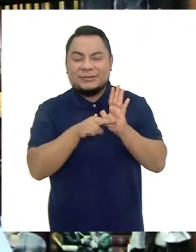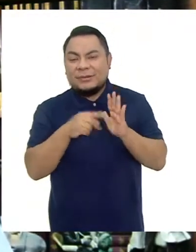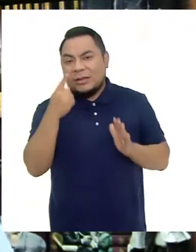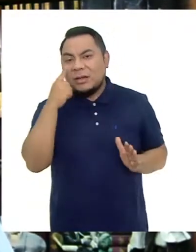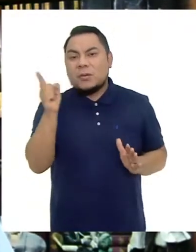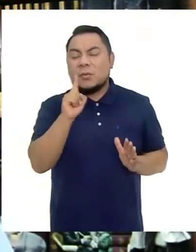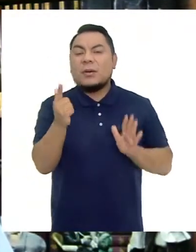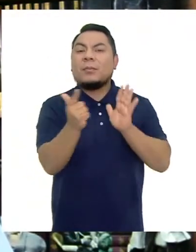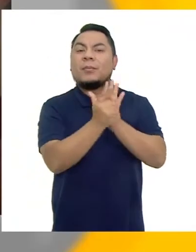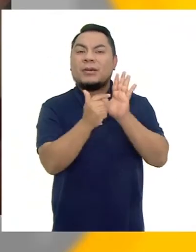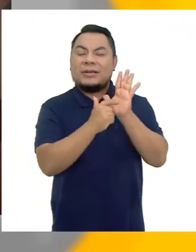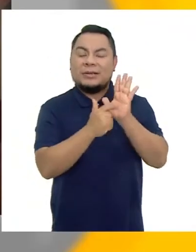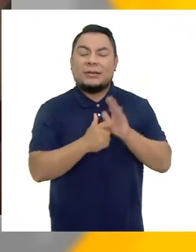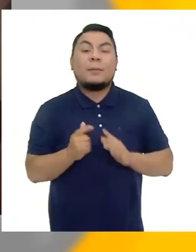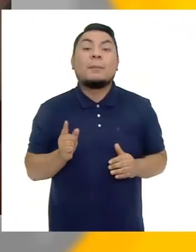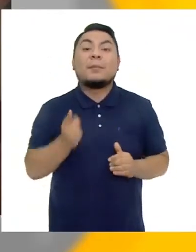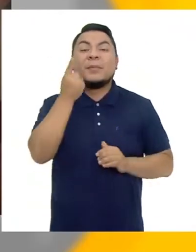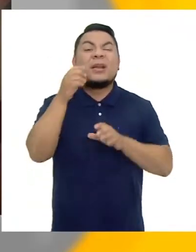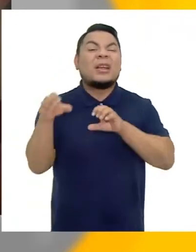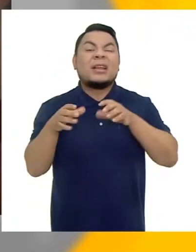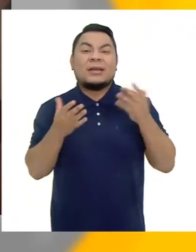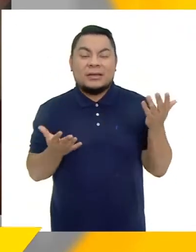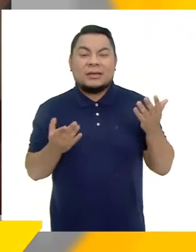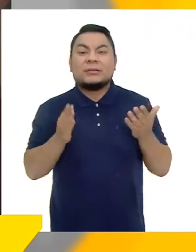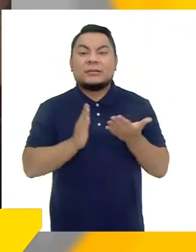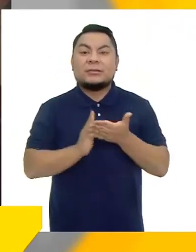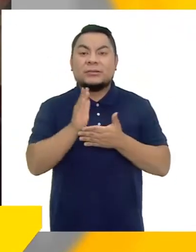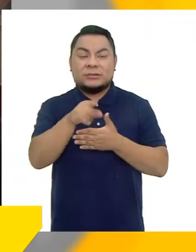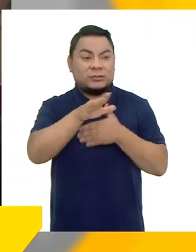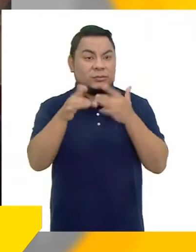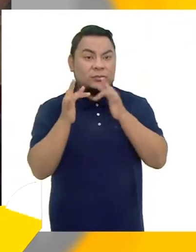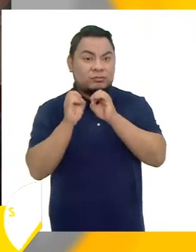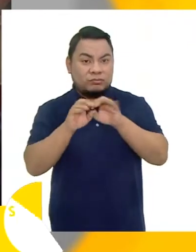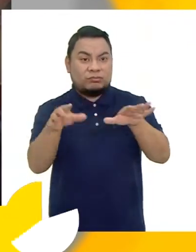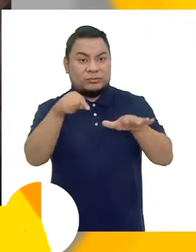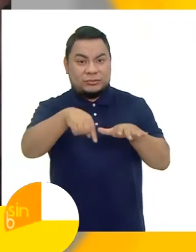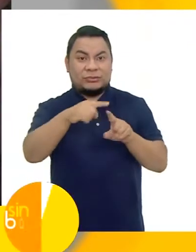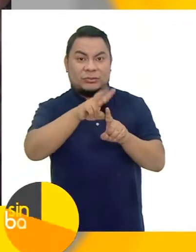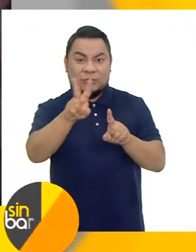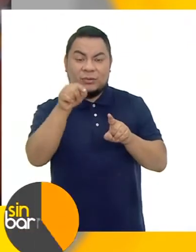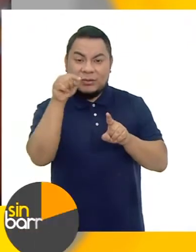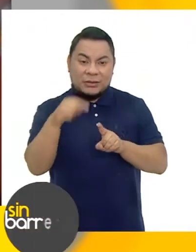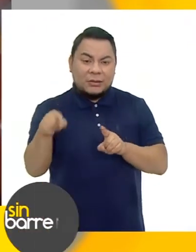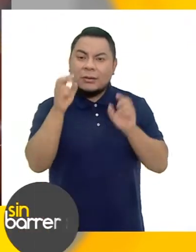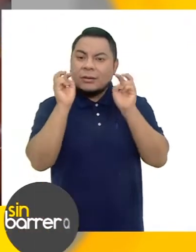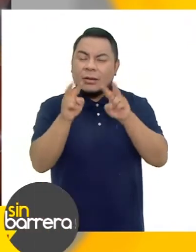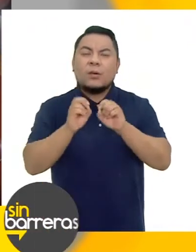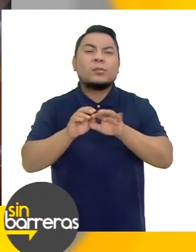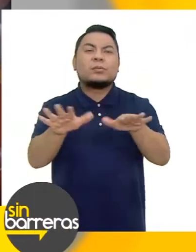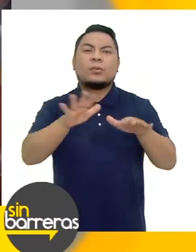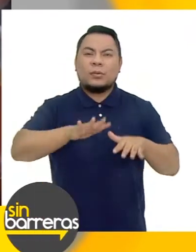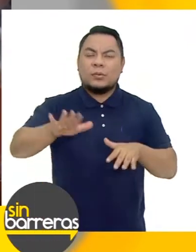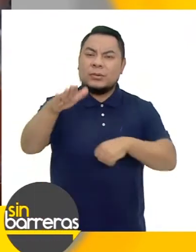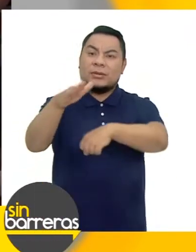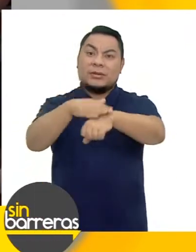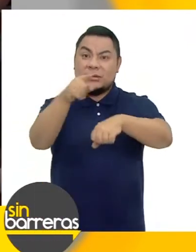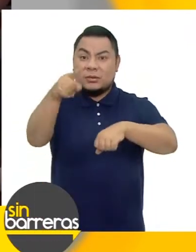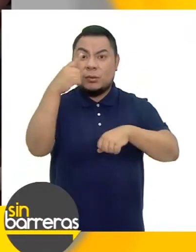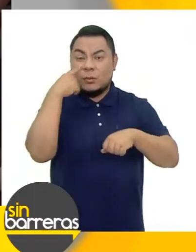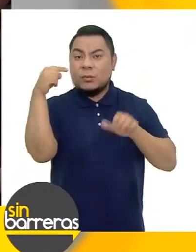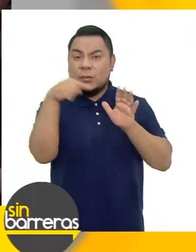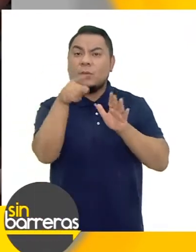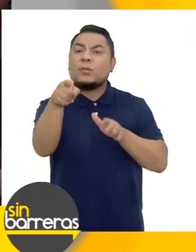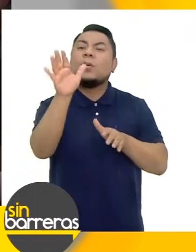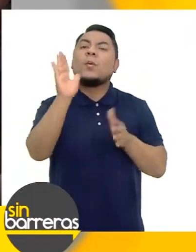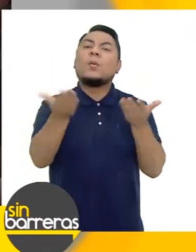No conocen esta legislación Lo primero que debemos hacer Es a través de estos medios Como el que tú tienes Llegar a todos ellos Y